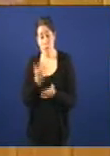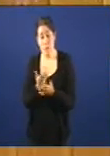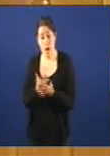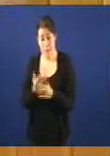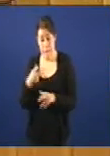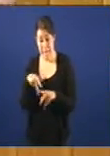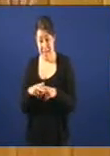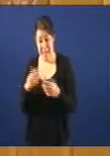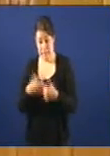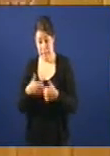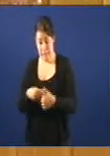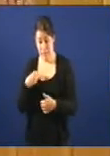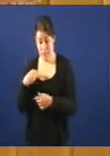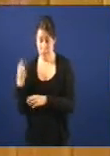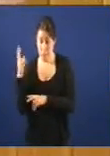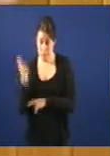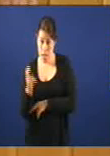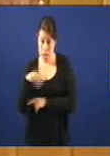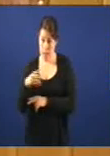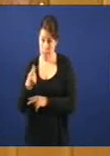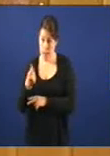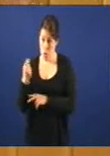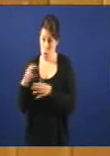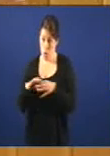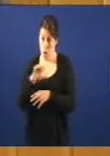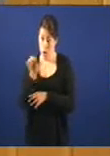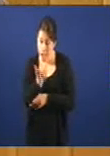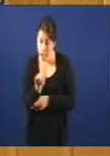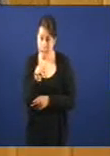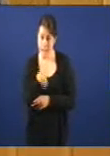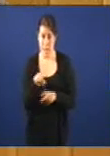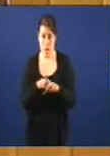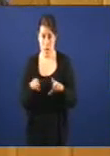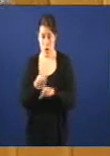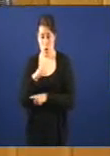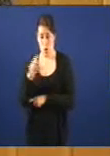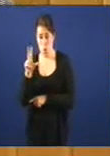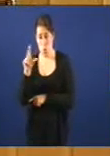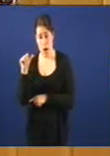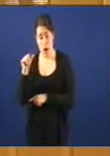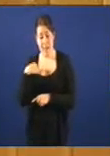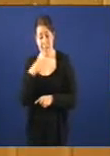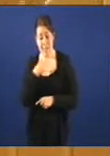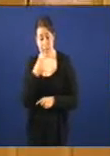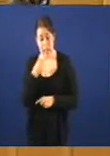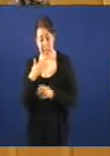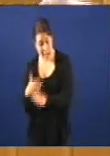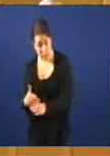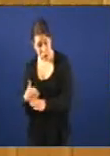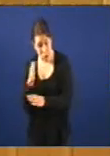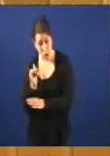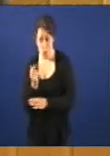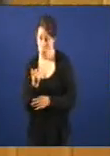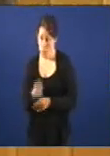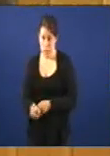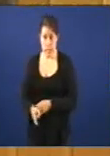xeto de subvención con cartos da Unión Europea siguen estando en Cuca o cal non quere decir que o resto da maquinaria teña que estar ahora